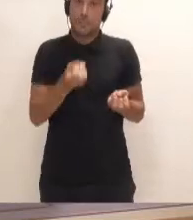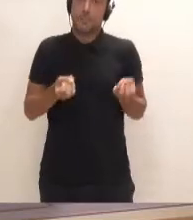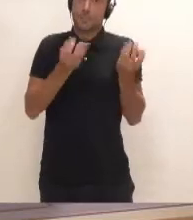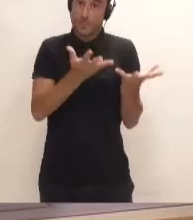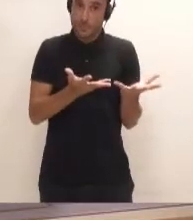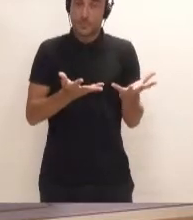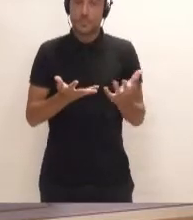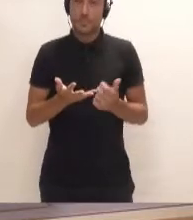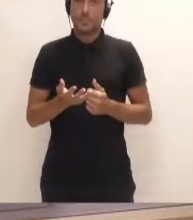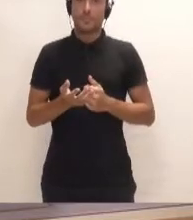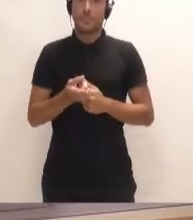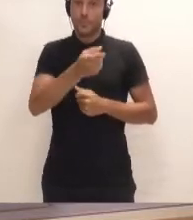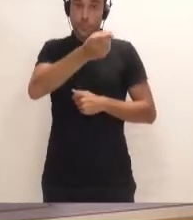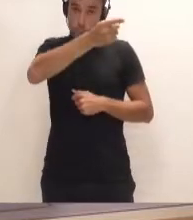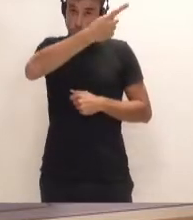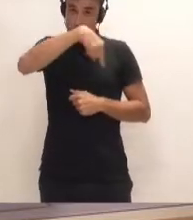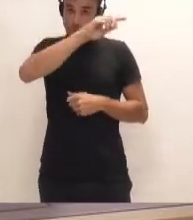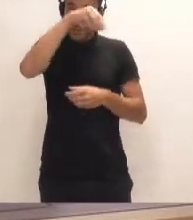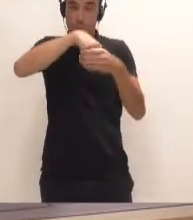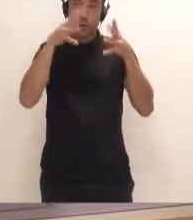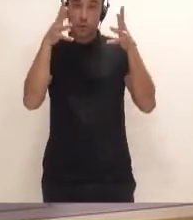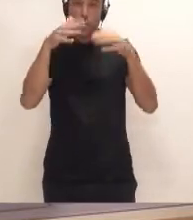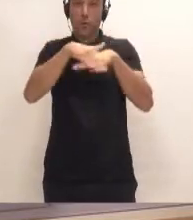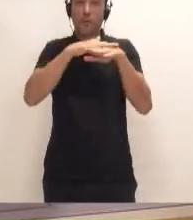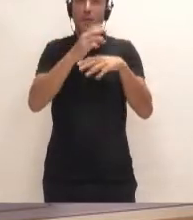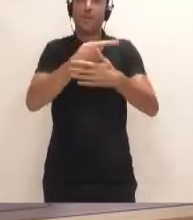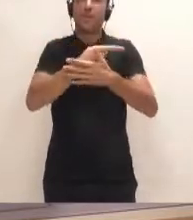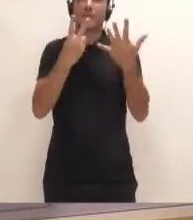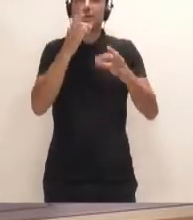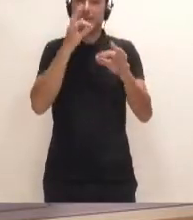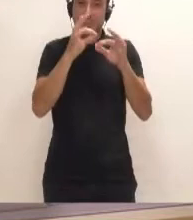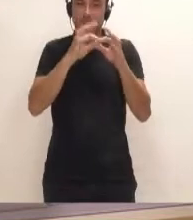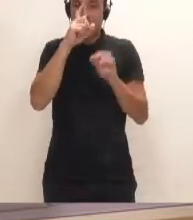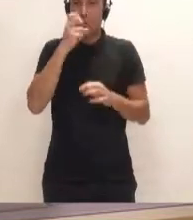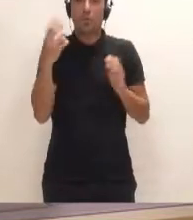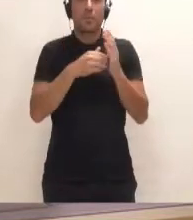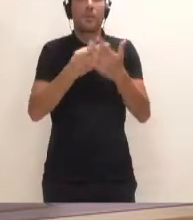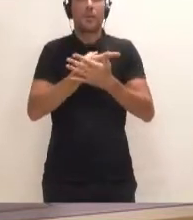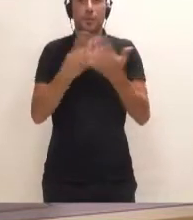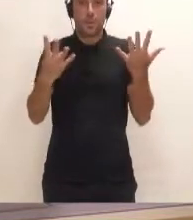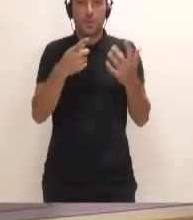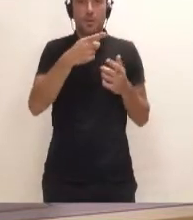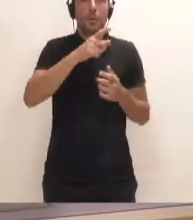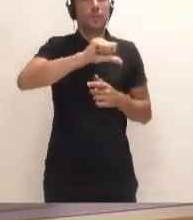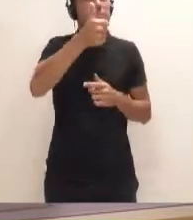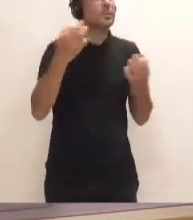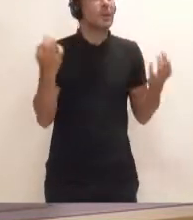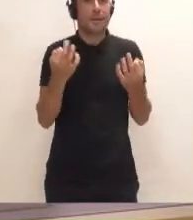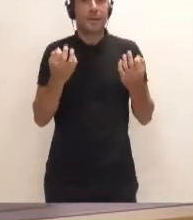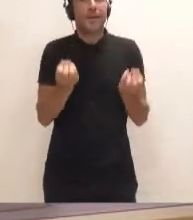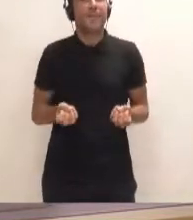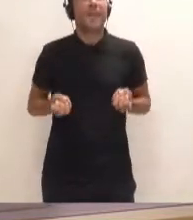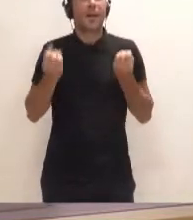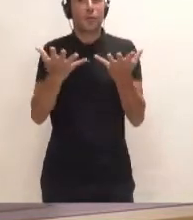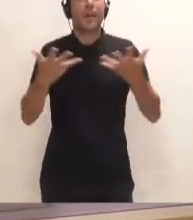ustedes en el Consejo de Gobierno del 17 de septiembre del 2019 aprobaron la Declaración de